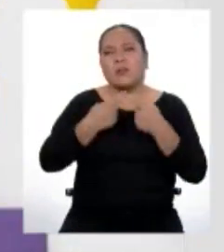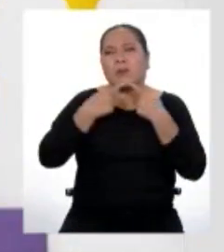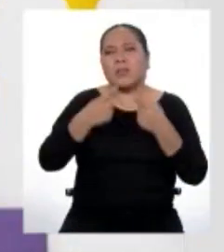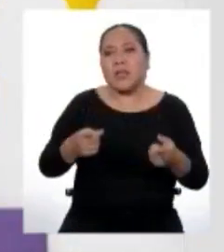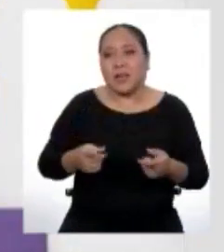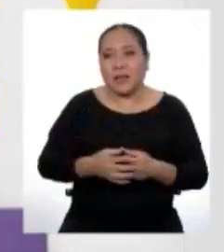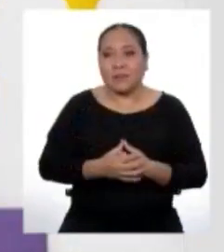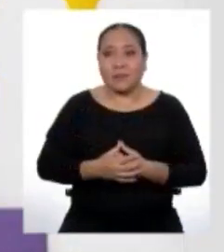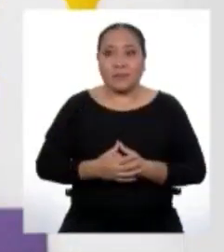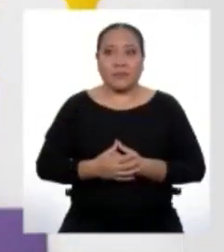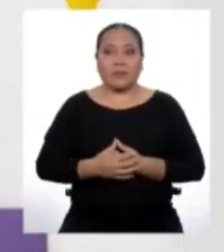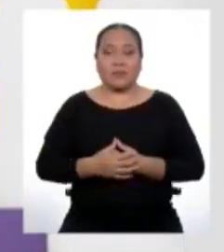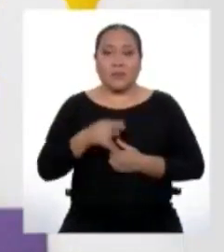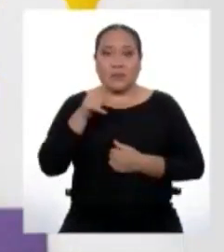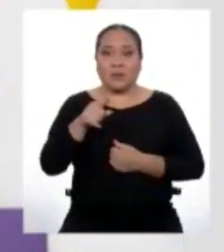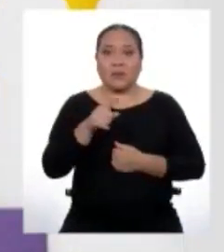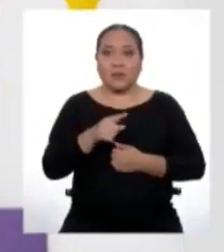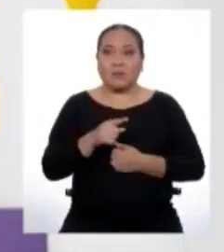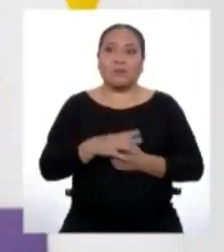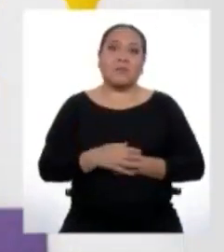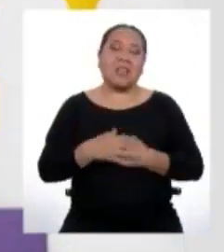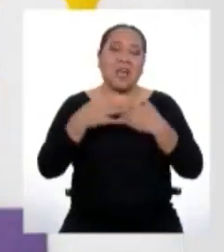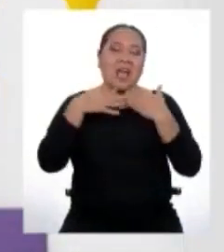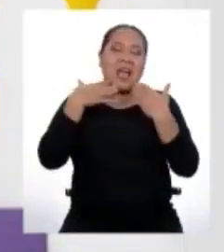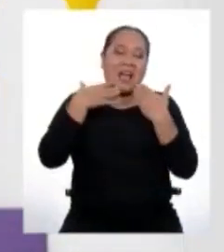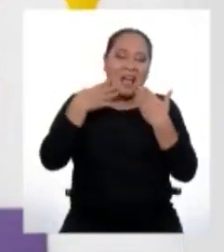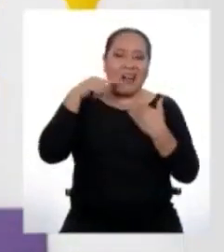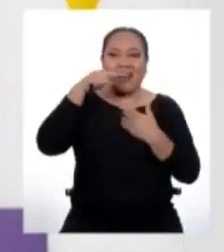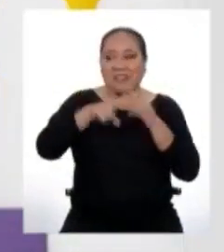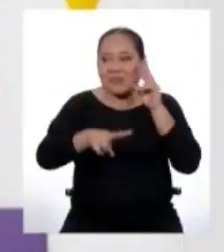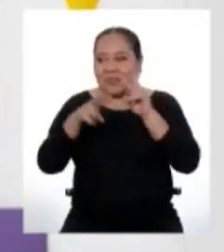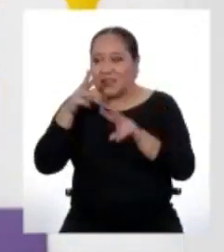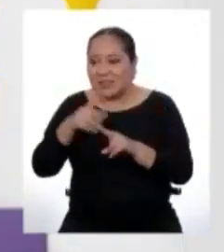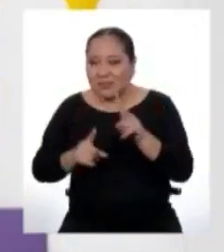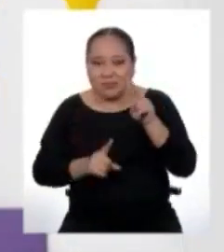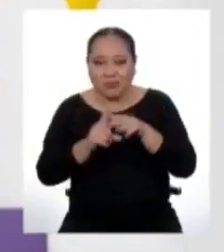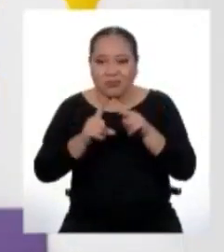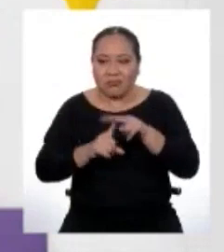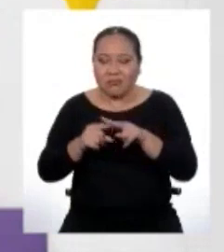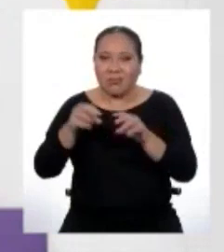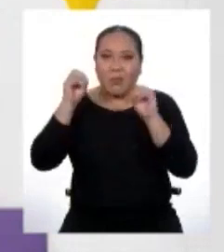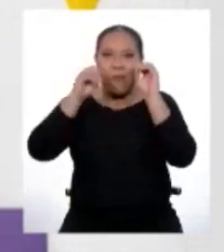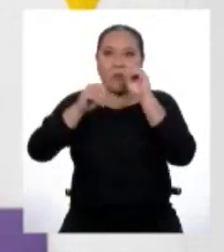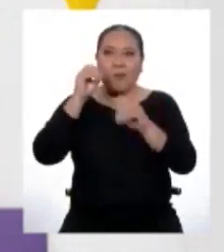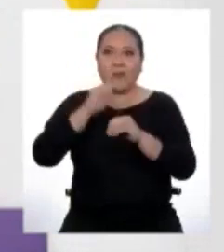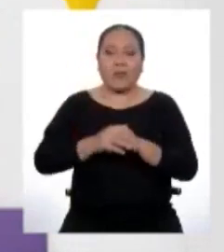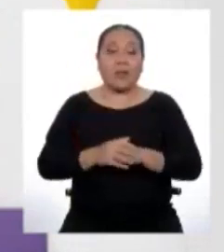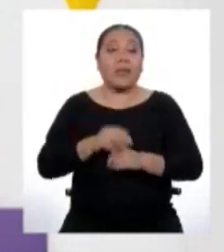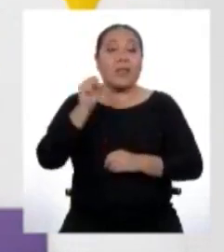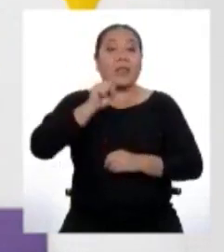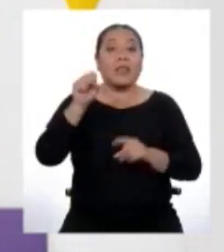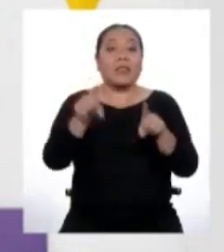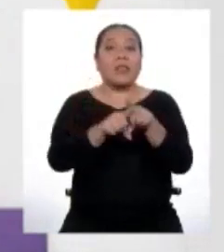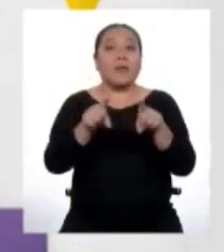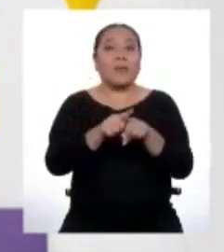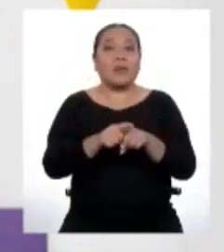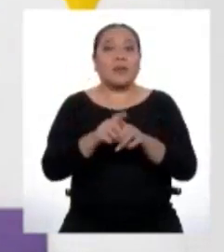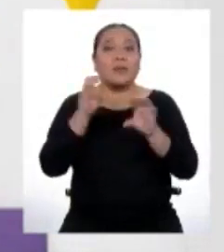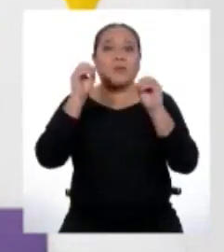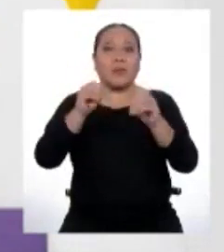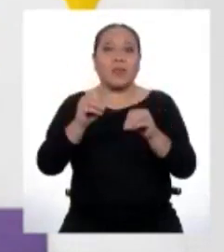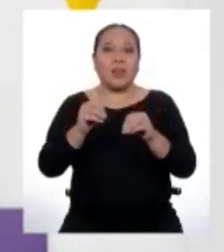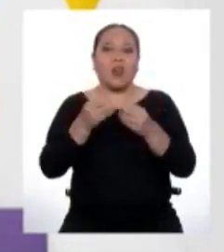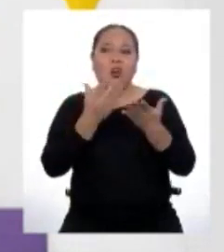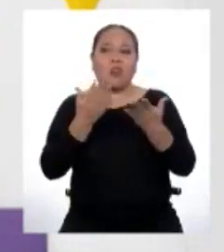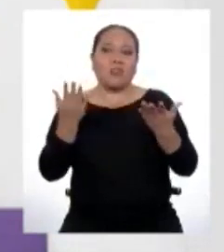Te va a servir cada vez que te metas a redes sociales y veas lo que publica todo el mundo. De paso, vas a saber quiénes postean cosas